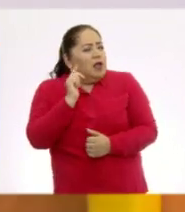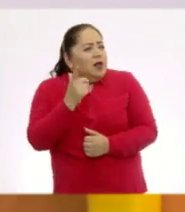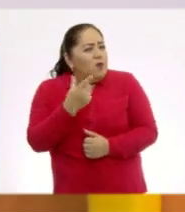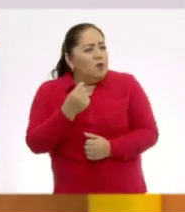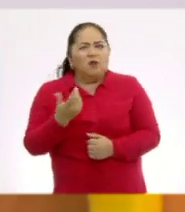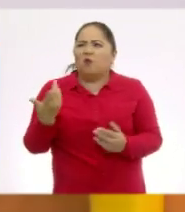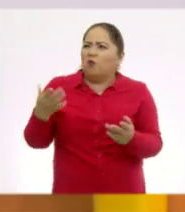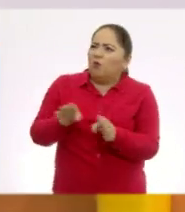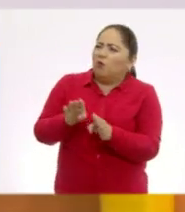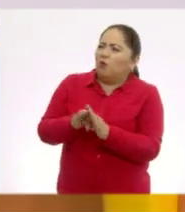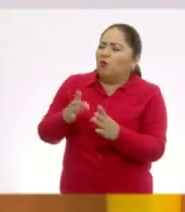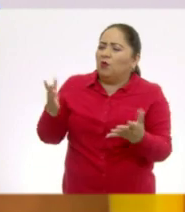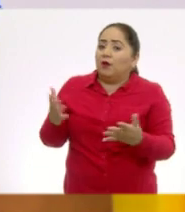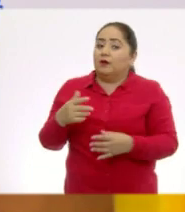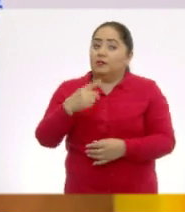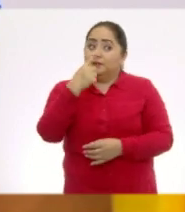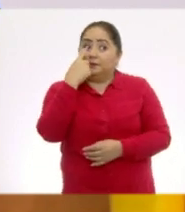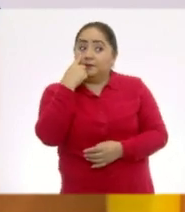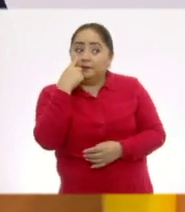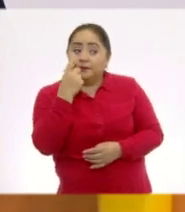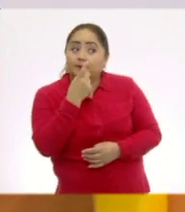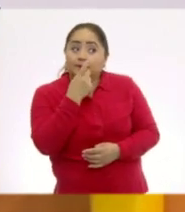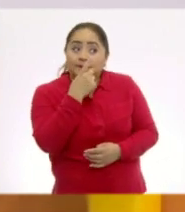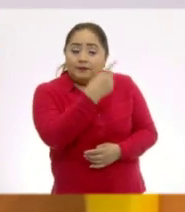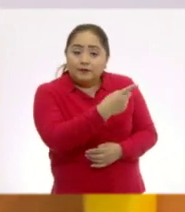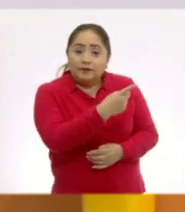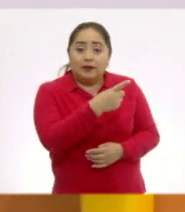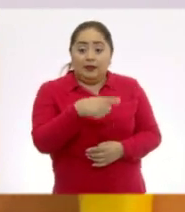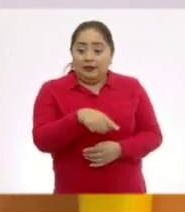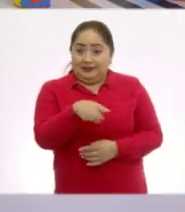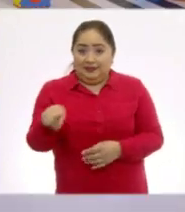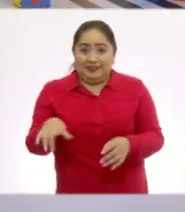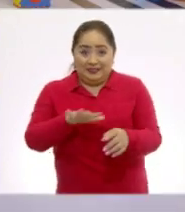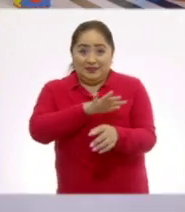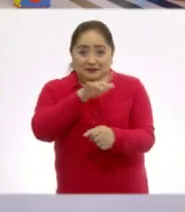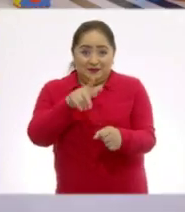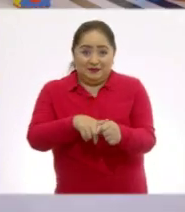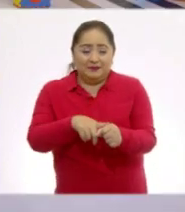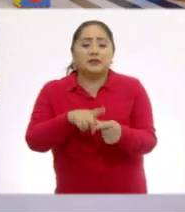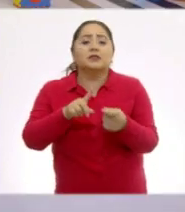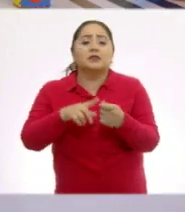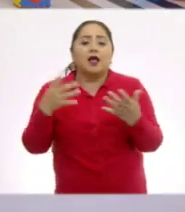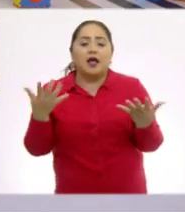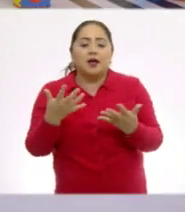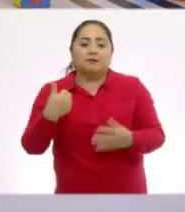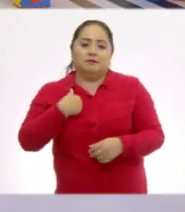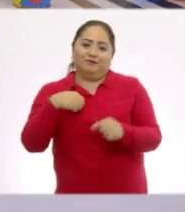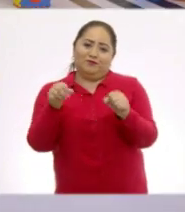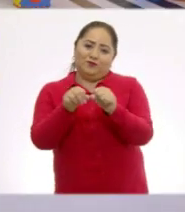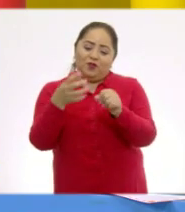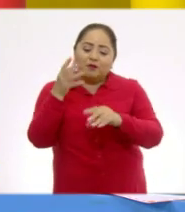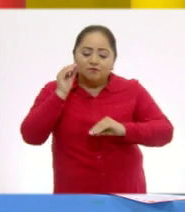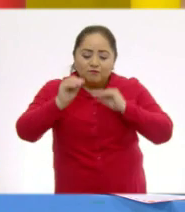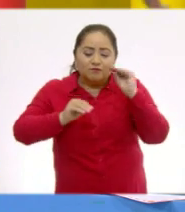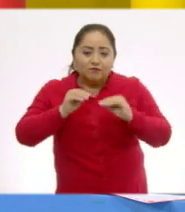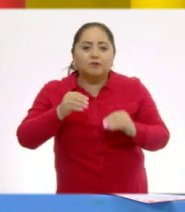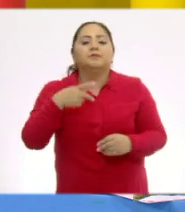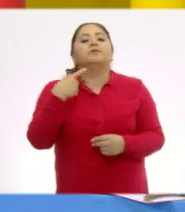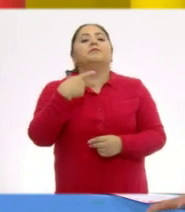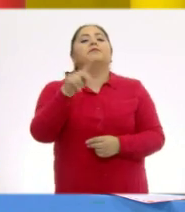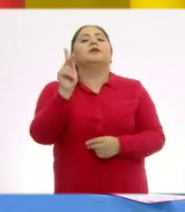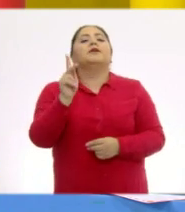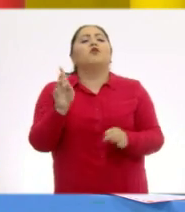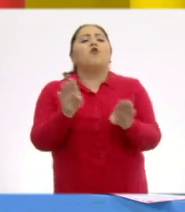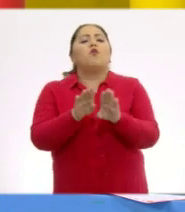¿Cómo a qué maestro? Debo decirte que estos animales los formó mi sobrino Emiliano. Y adivinen